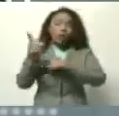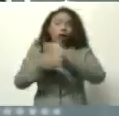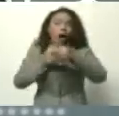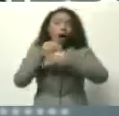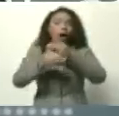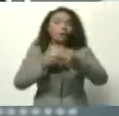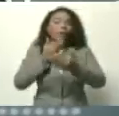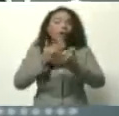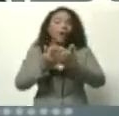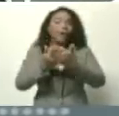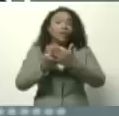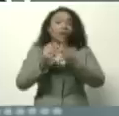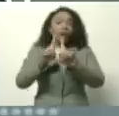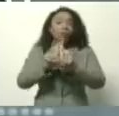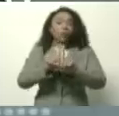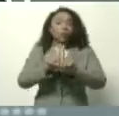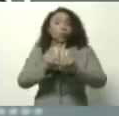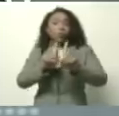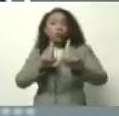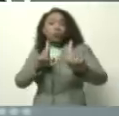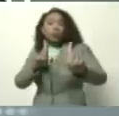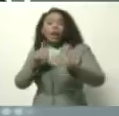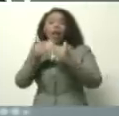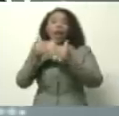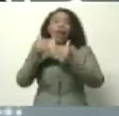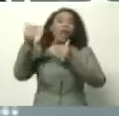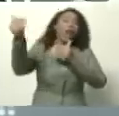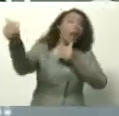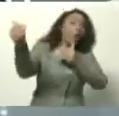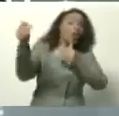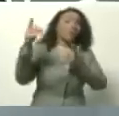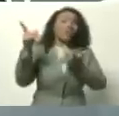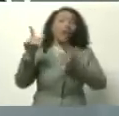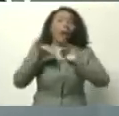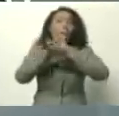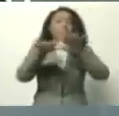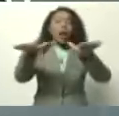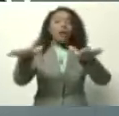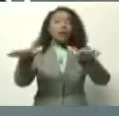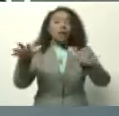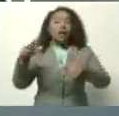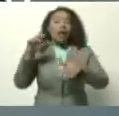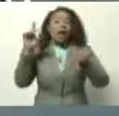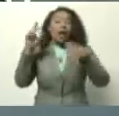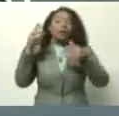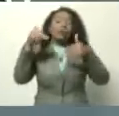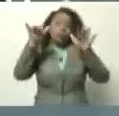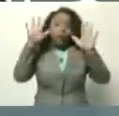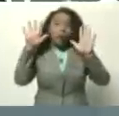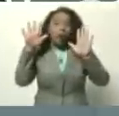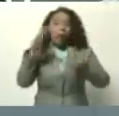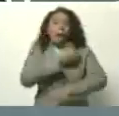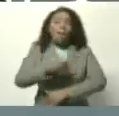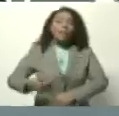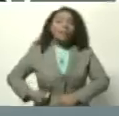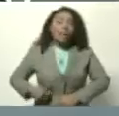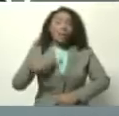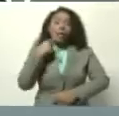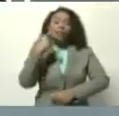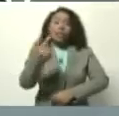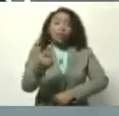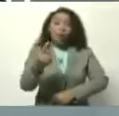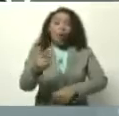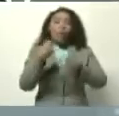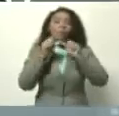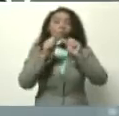gracias a que se ha alejado de nuestras costas. Sin embargo, las medidas adoptadas por el Ejecutivo Nacional se van a mantener